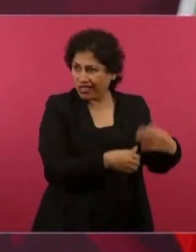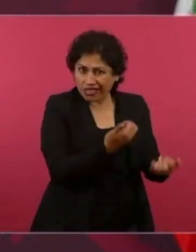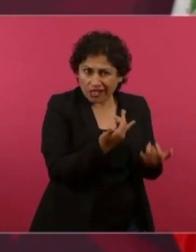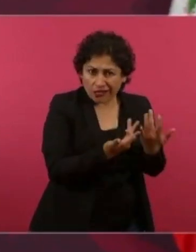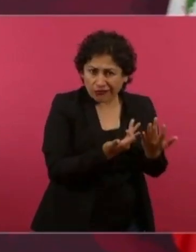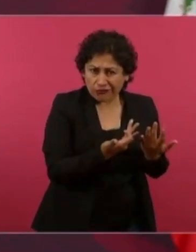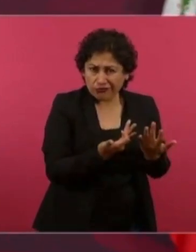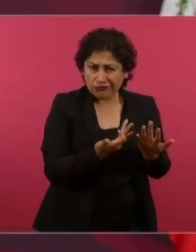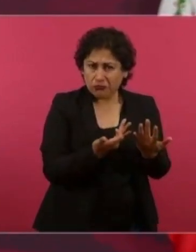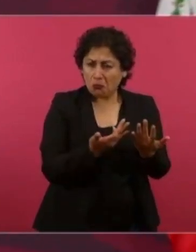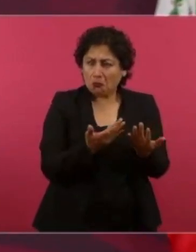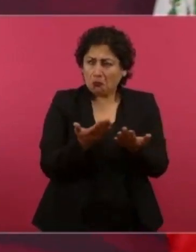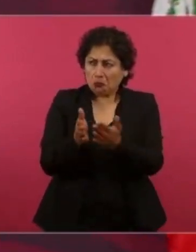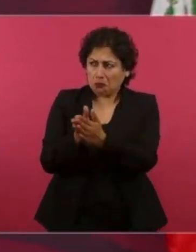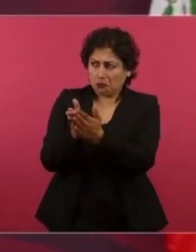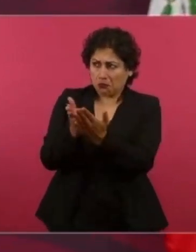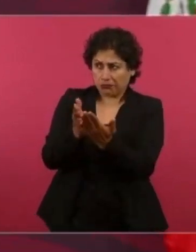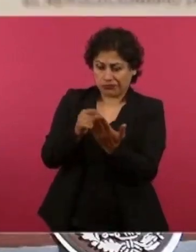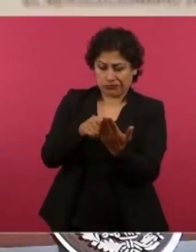pues ahí lo dejo, ¿no?